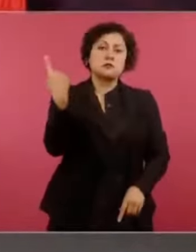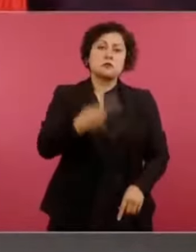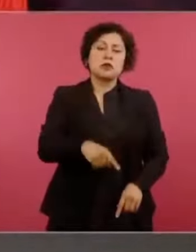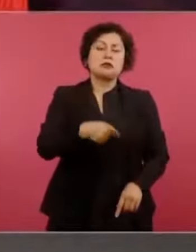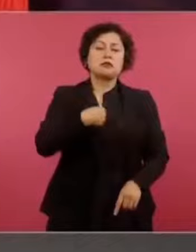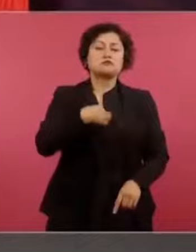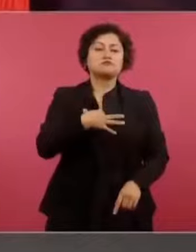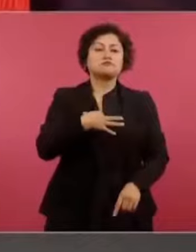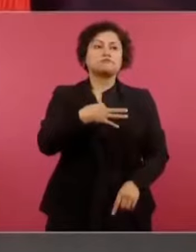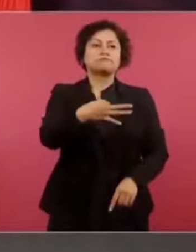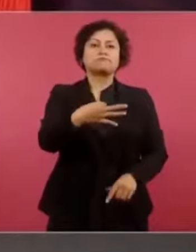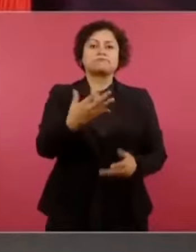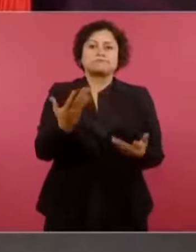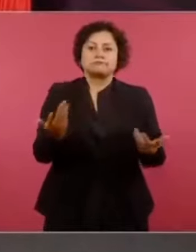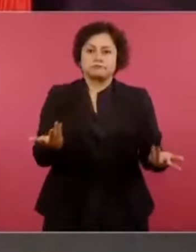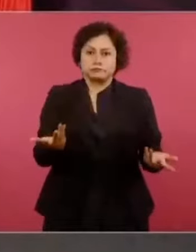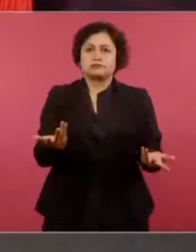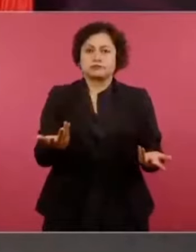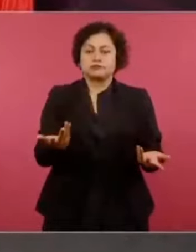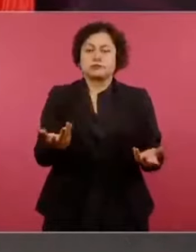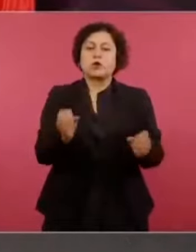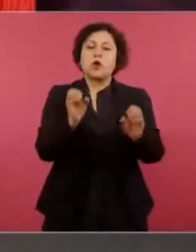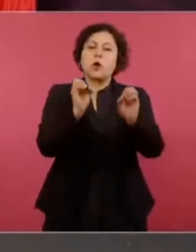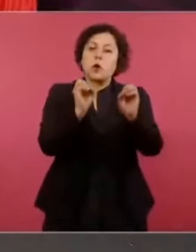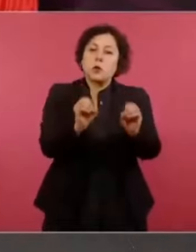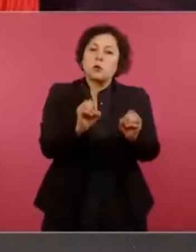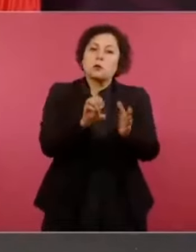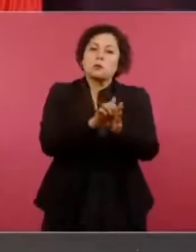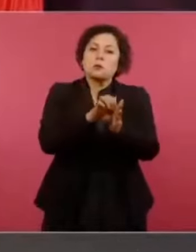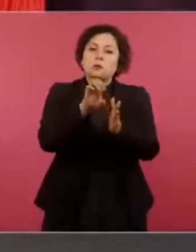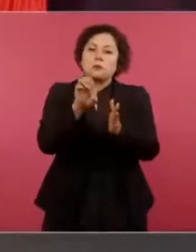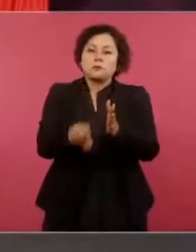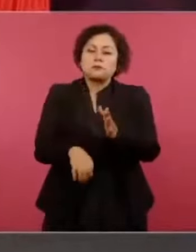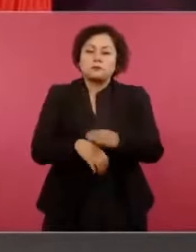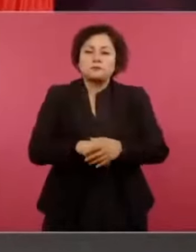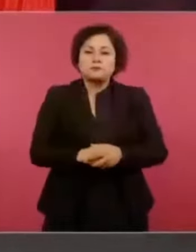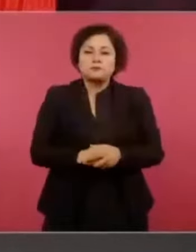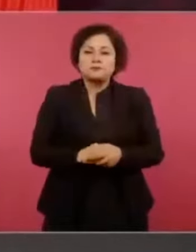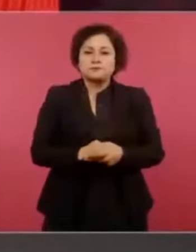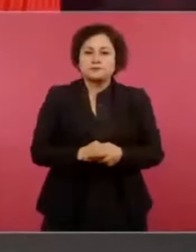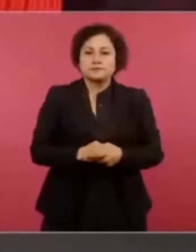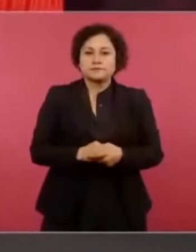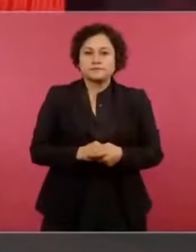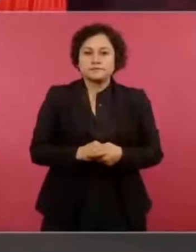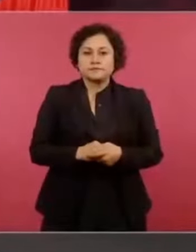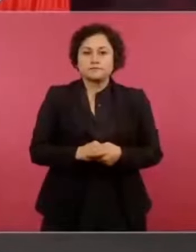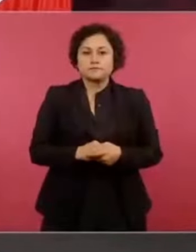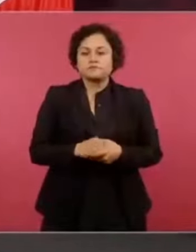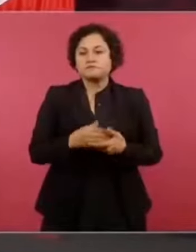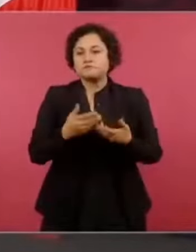El acarreo, la cargada,